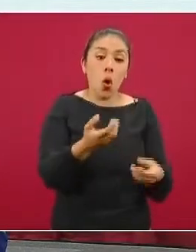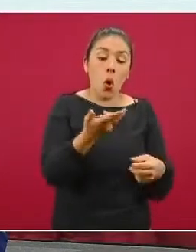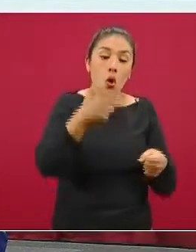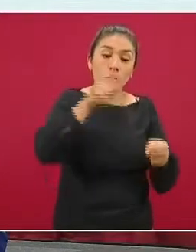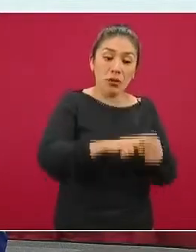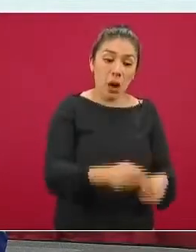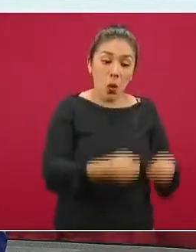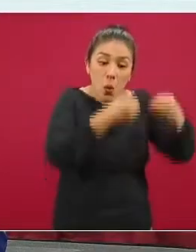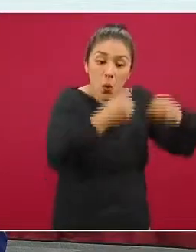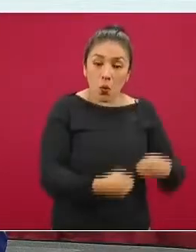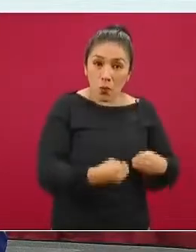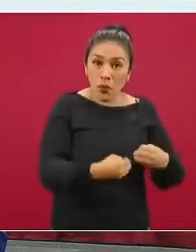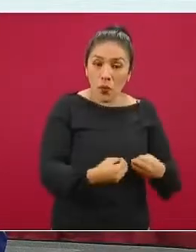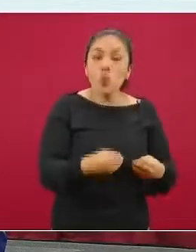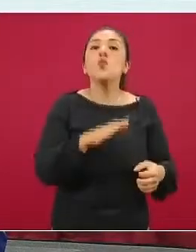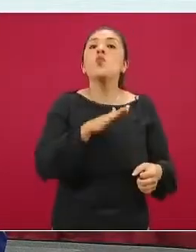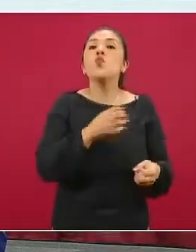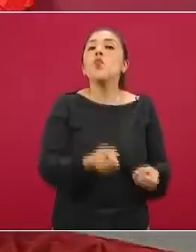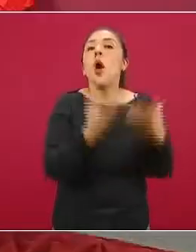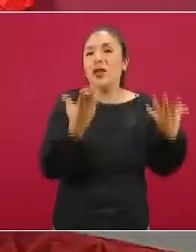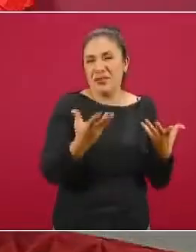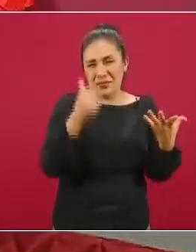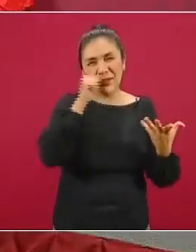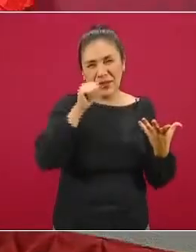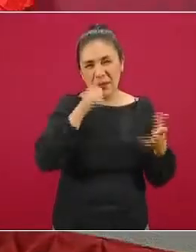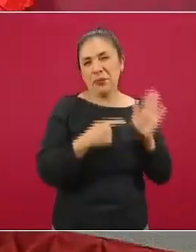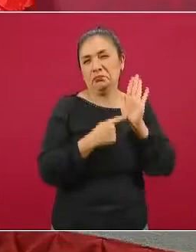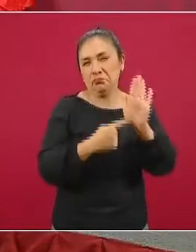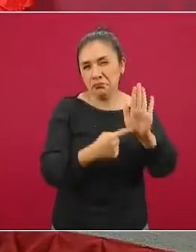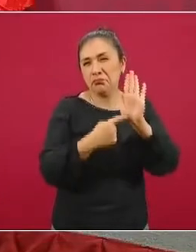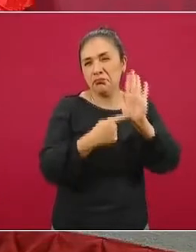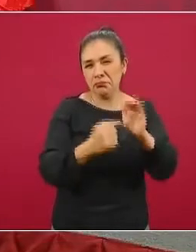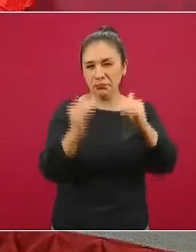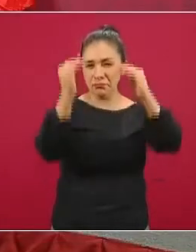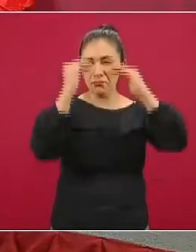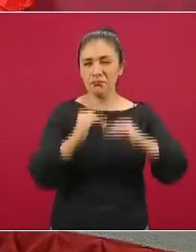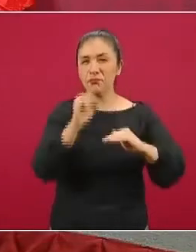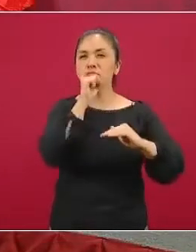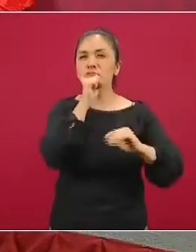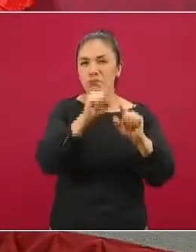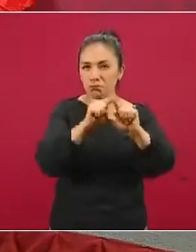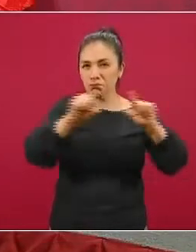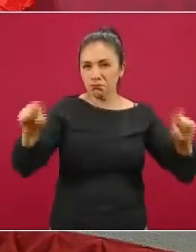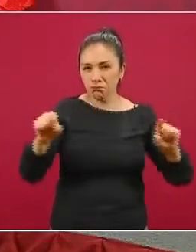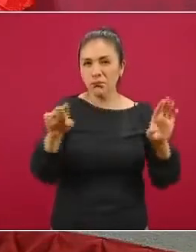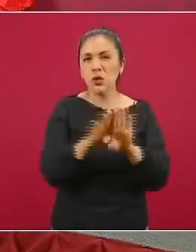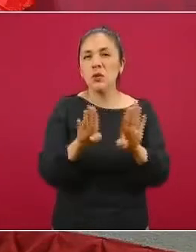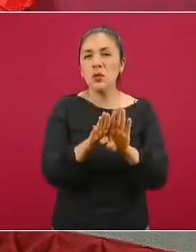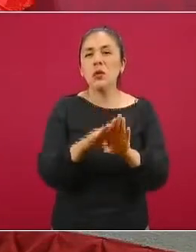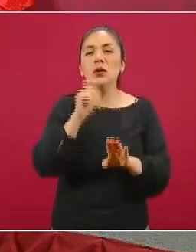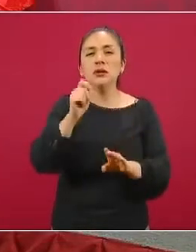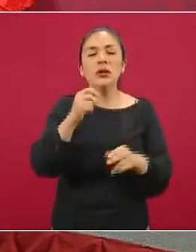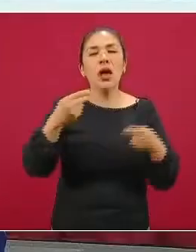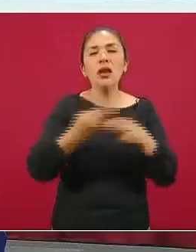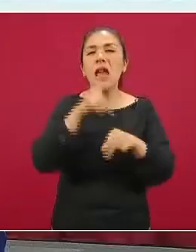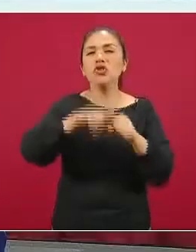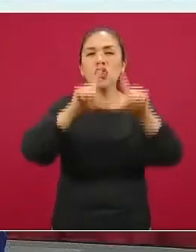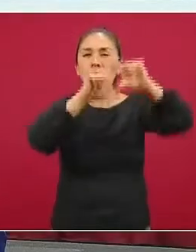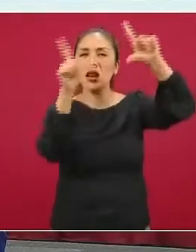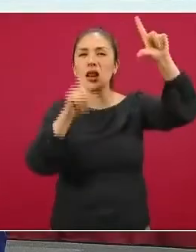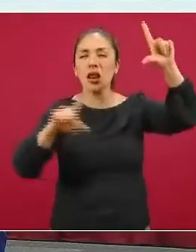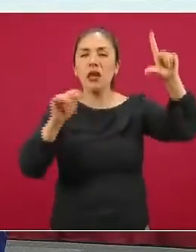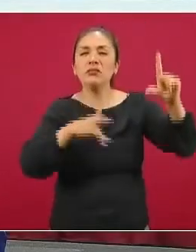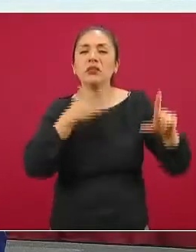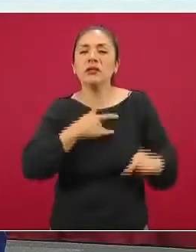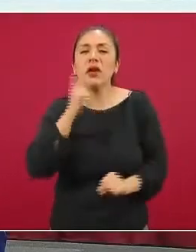hospitalaria, que de todas maneras la tenemos identificada en la parte inferior en lo que se refiere a las medias nacionales. La